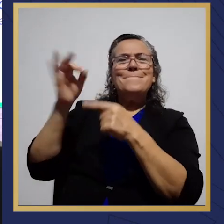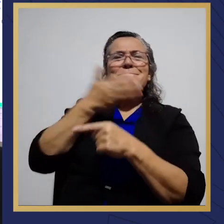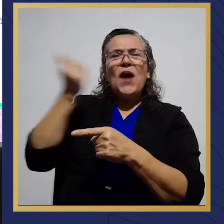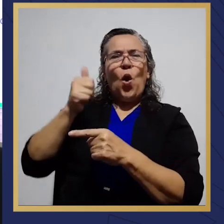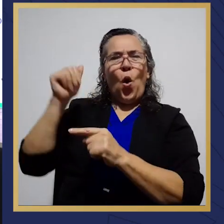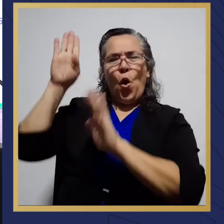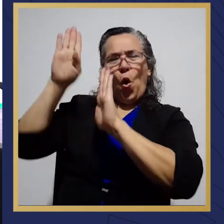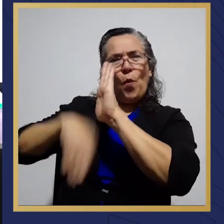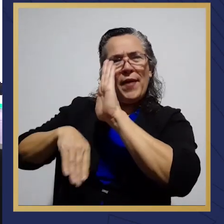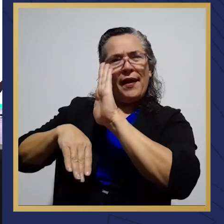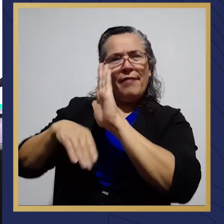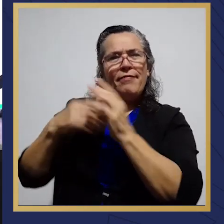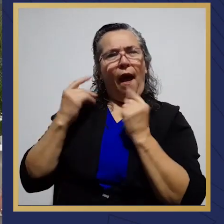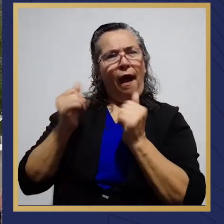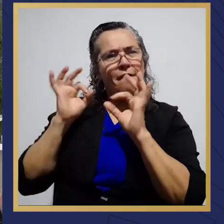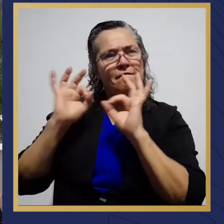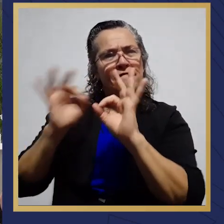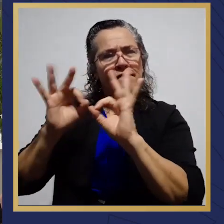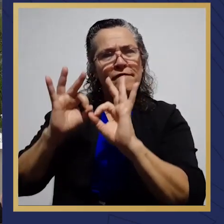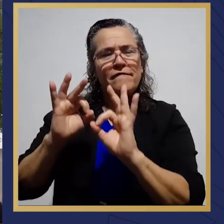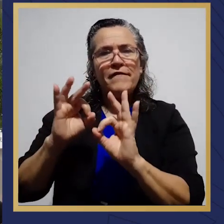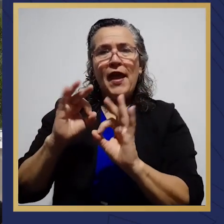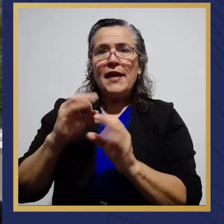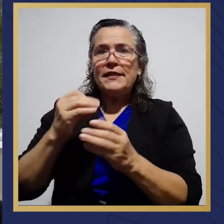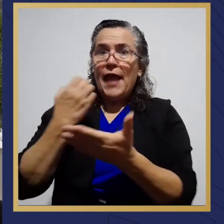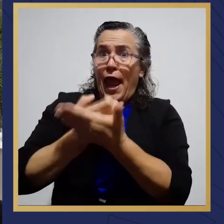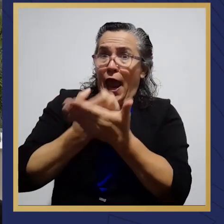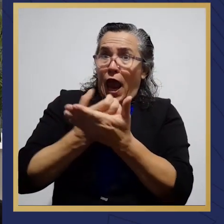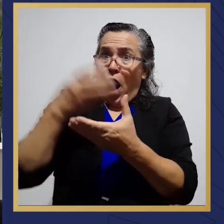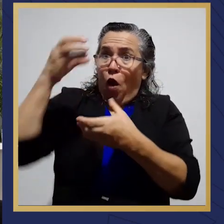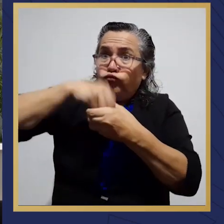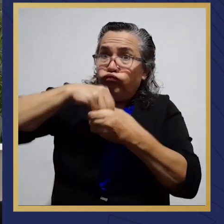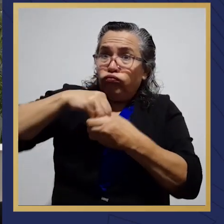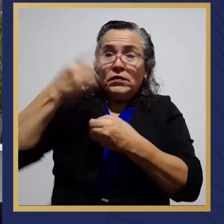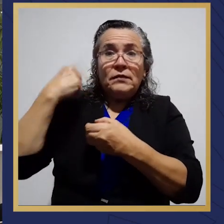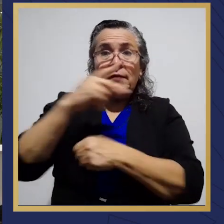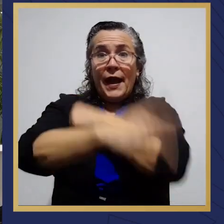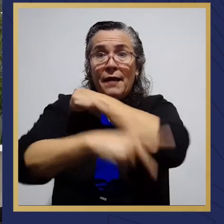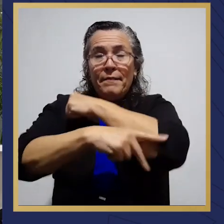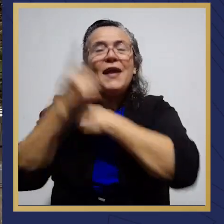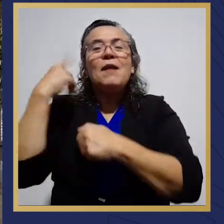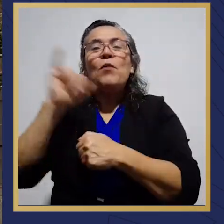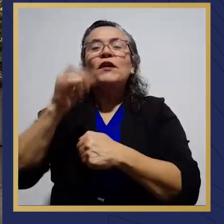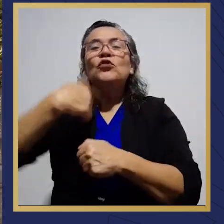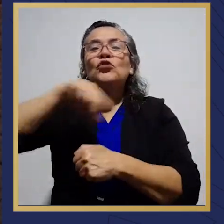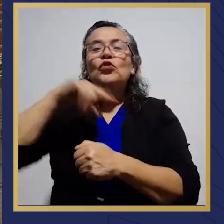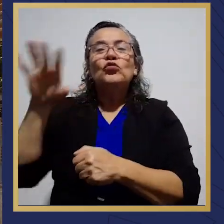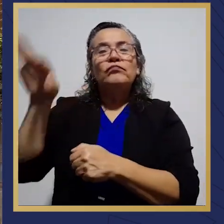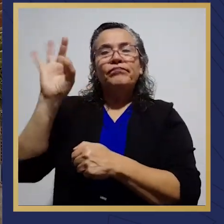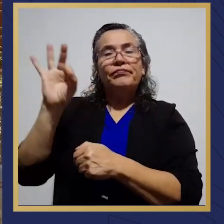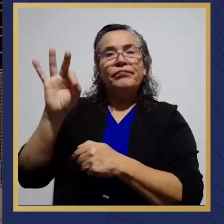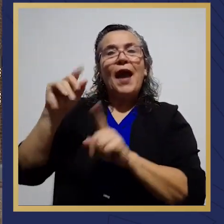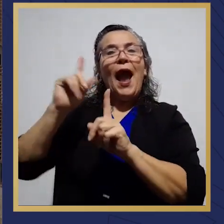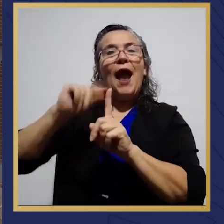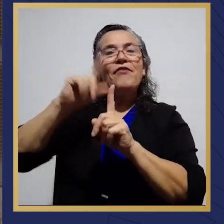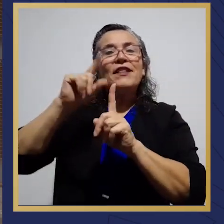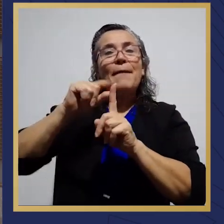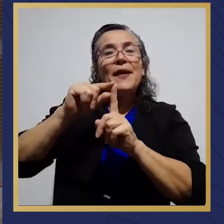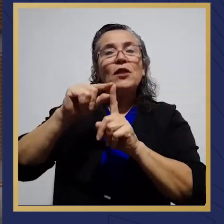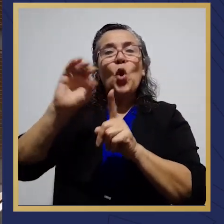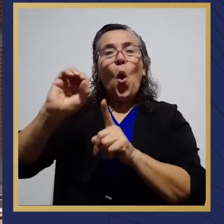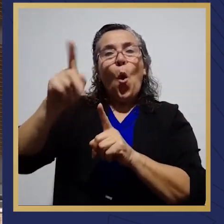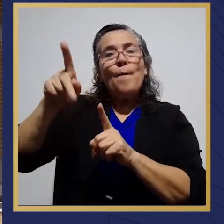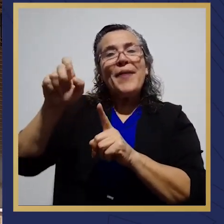la más barata, la más eficiente, la más rentable para el país. Y por eso fue que escogimos el